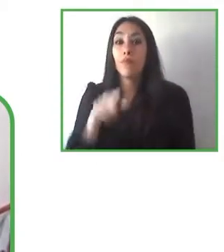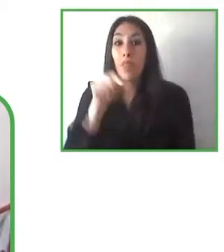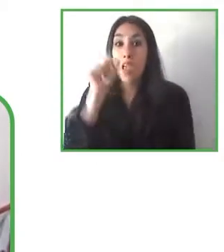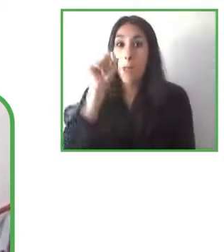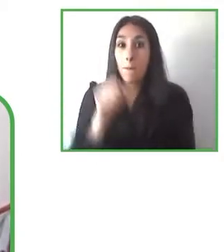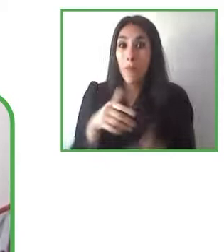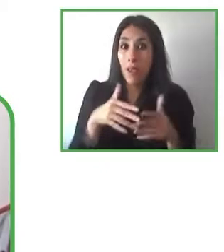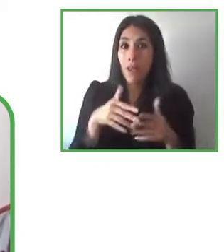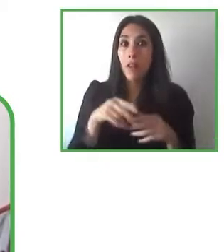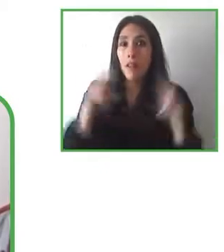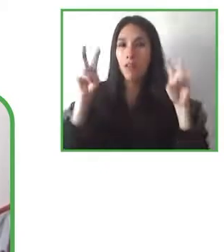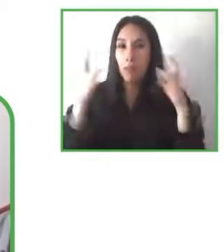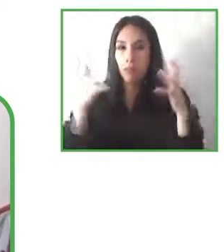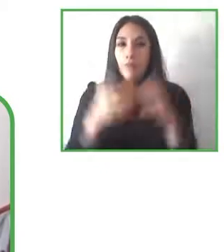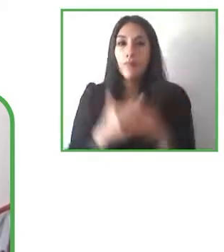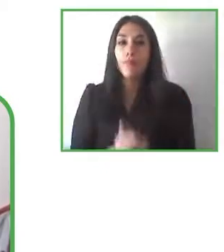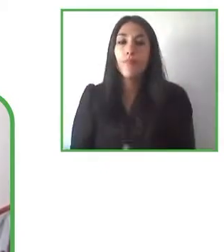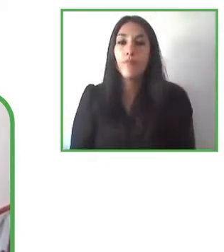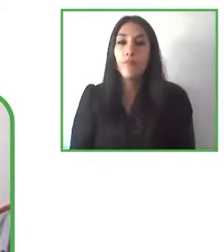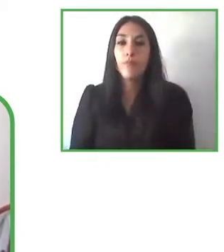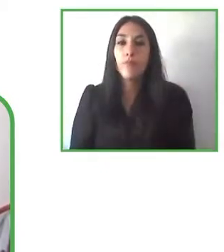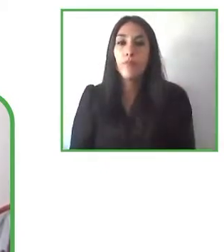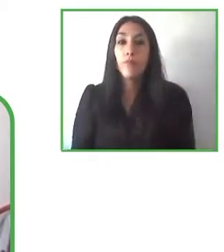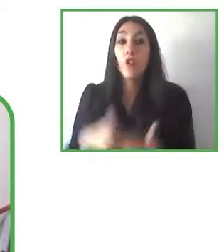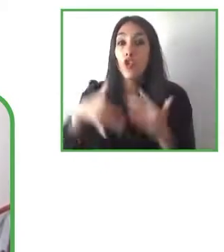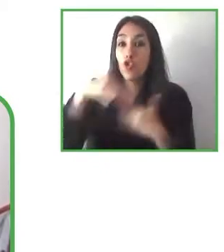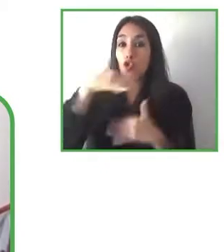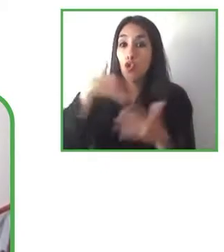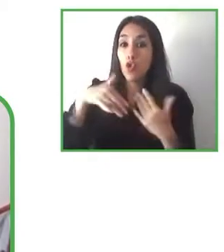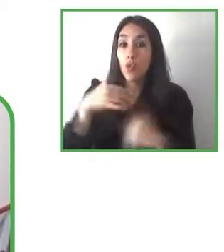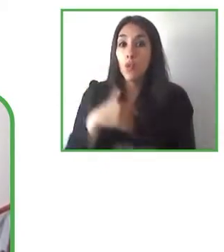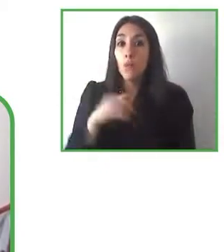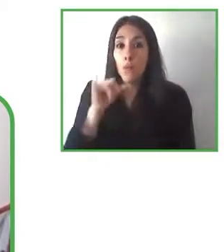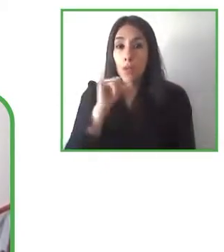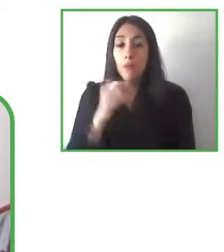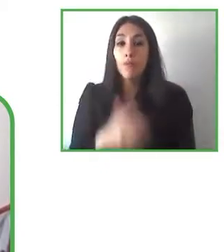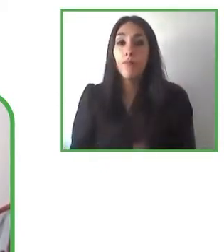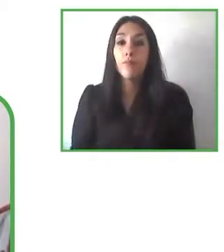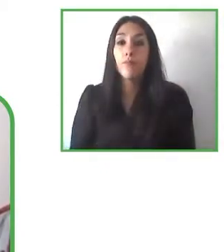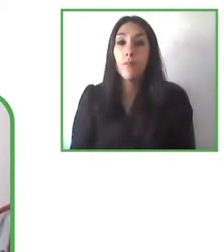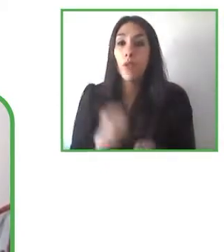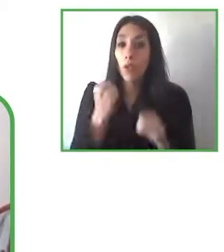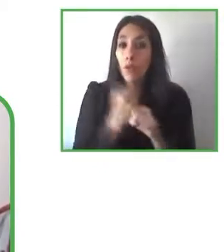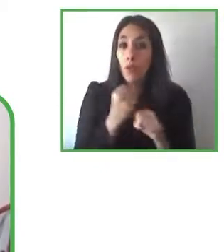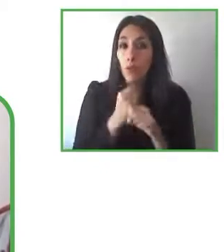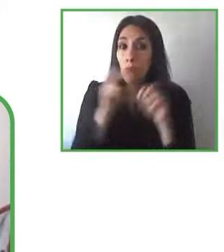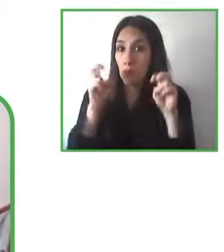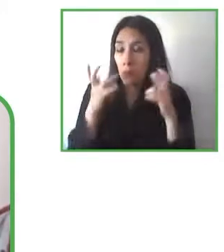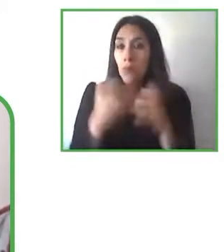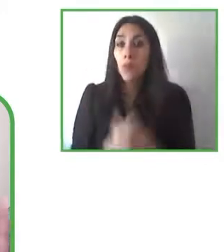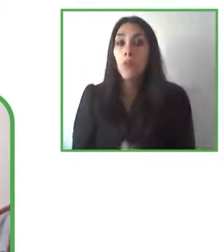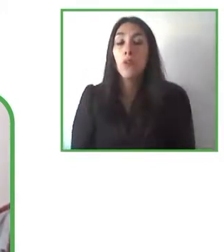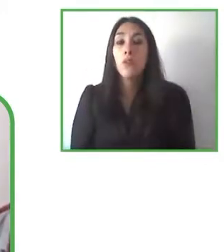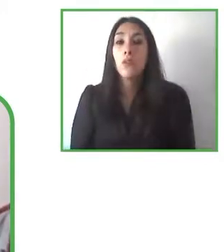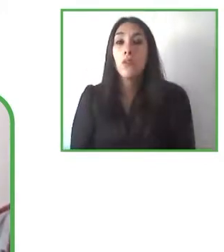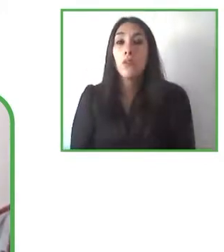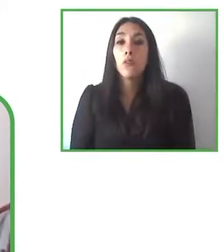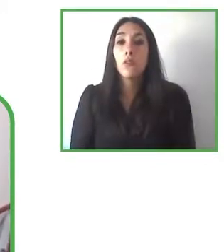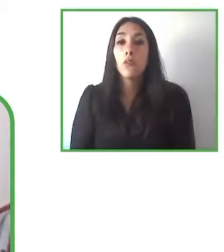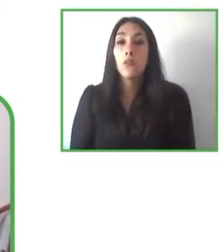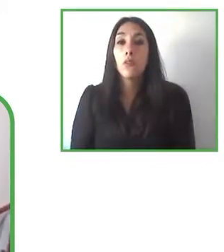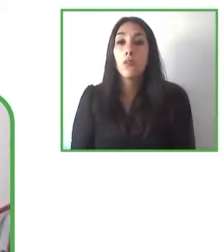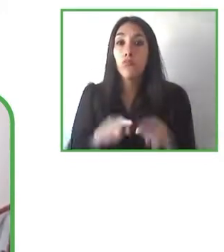interesante que hemos estado trabajando es el tema de la multimodalidad para la presentación segundos Pablo la presentación escrita entonces la